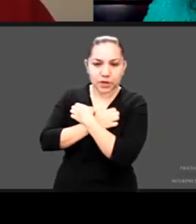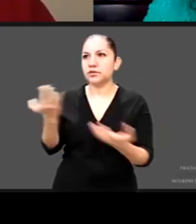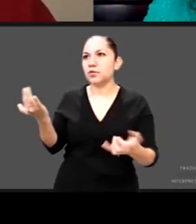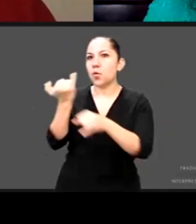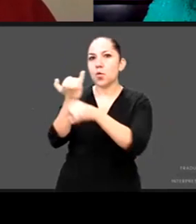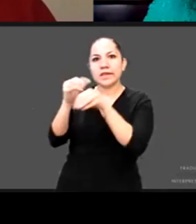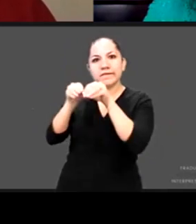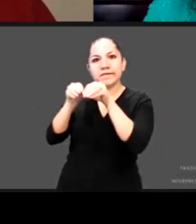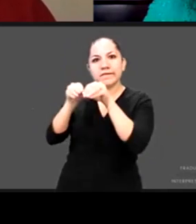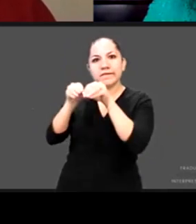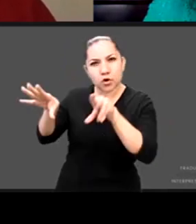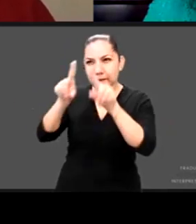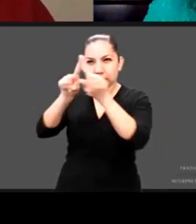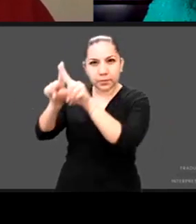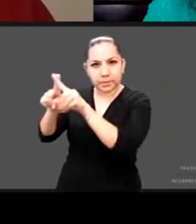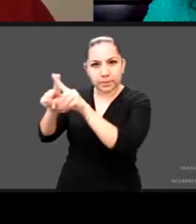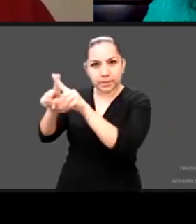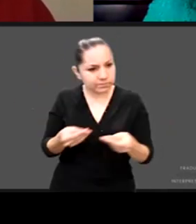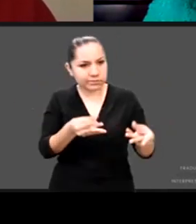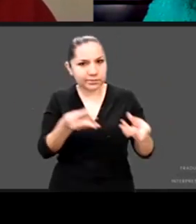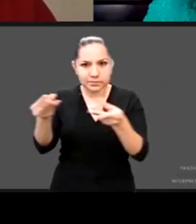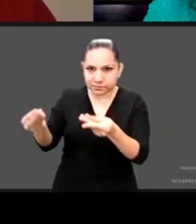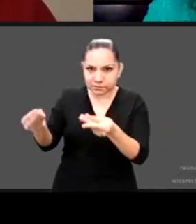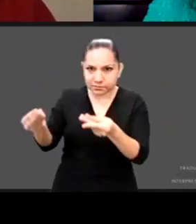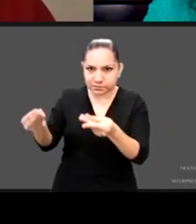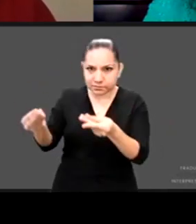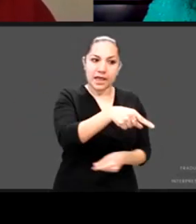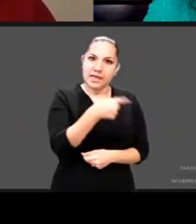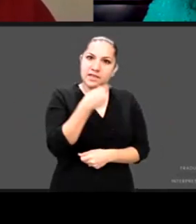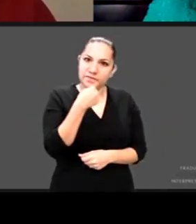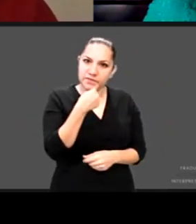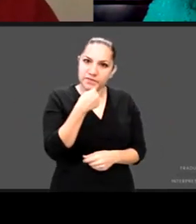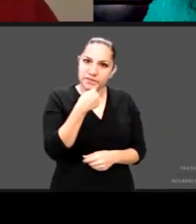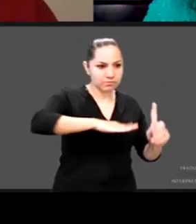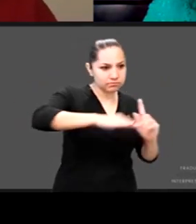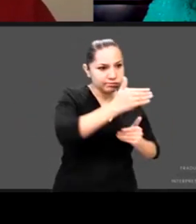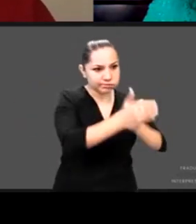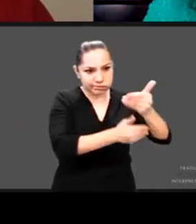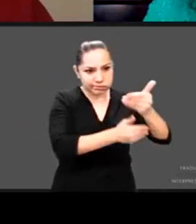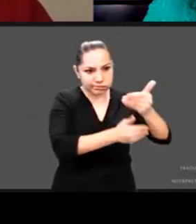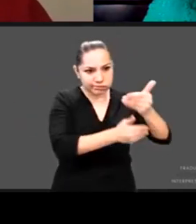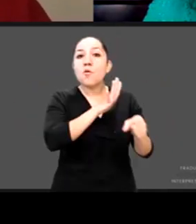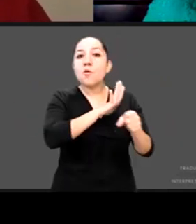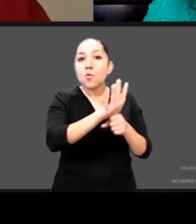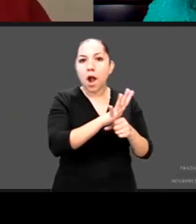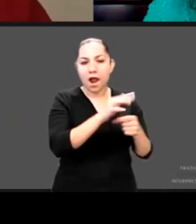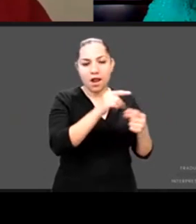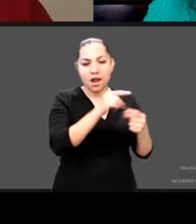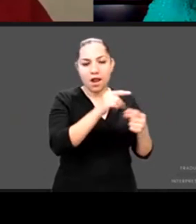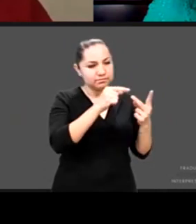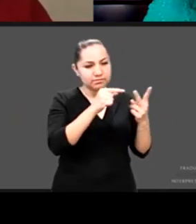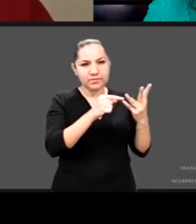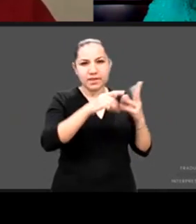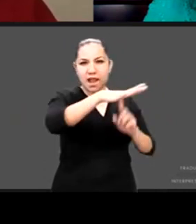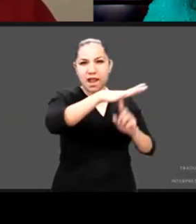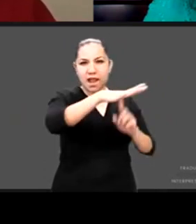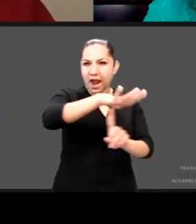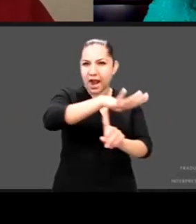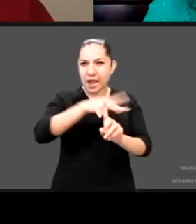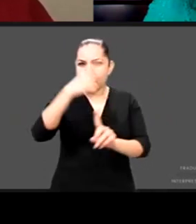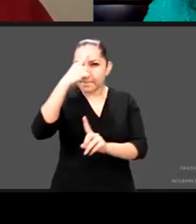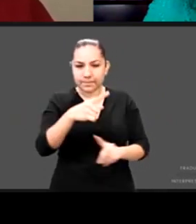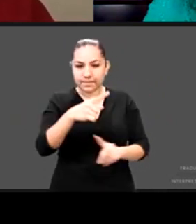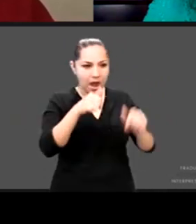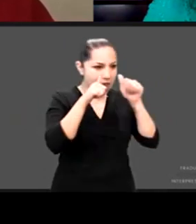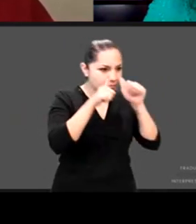el ámbito de desarrollo infantil las áreas de crianza y sin duda las interacciones que tiene el